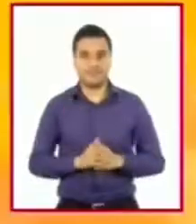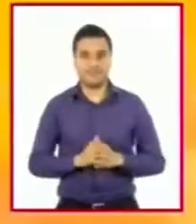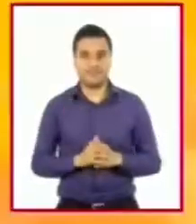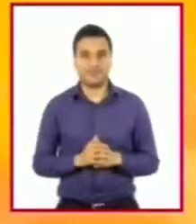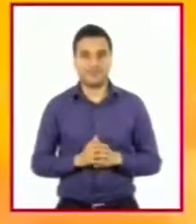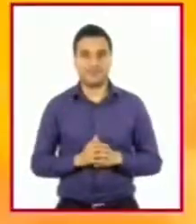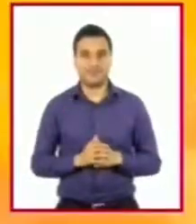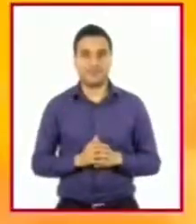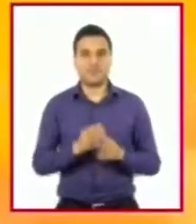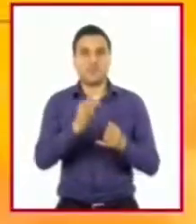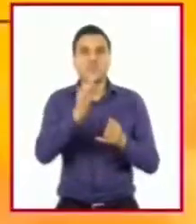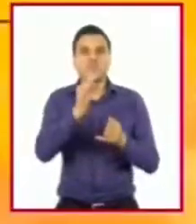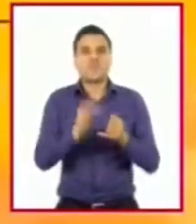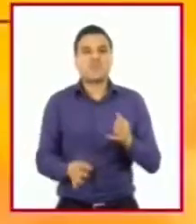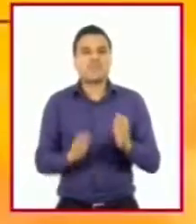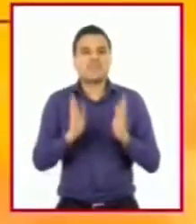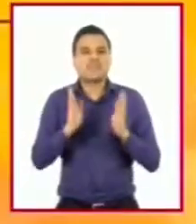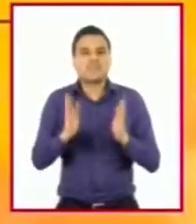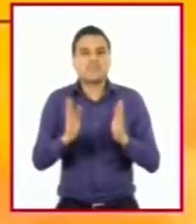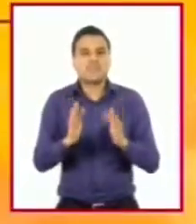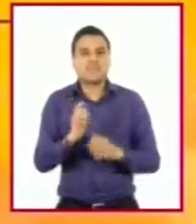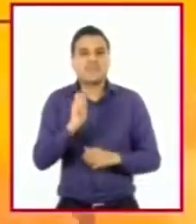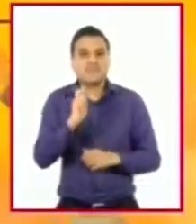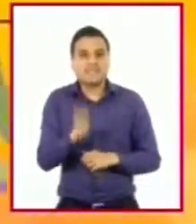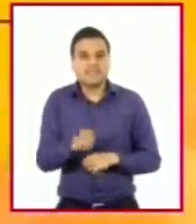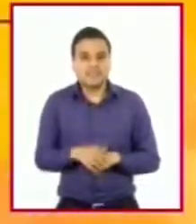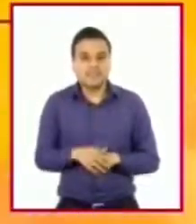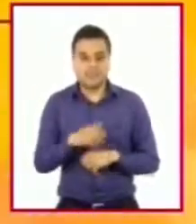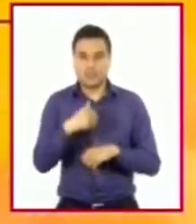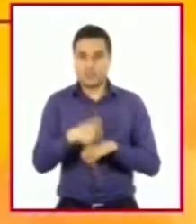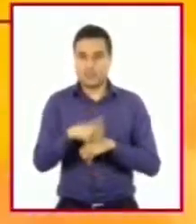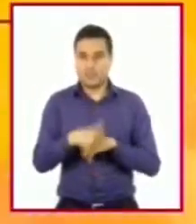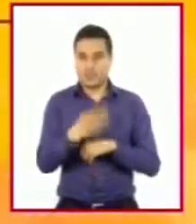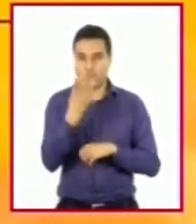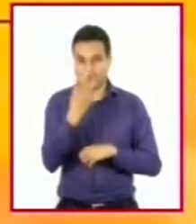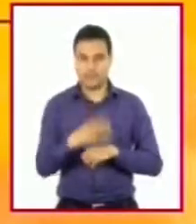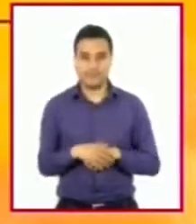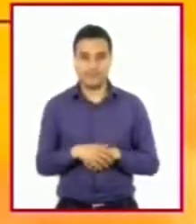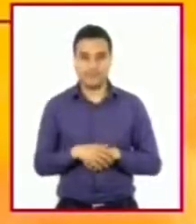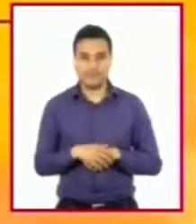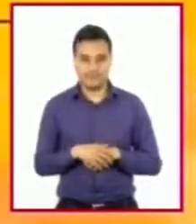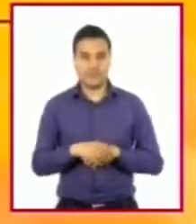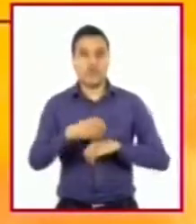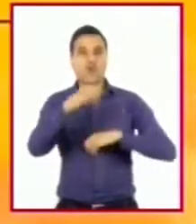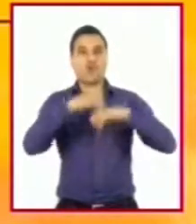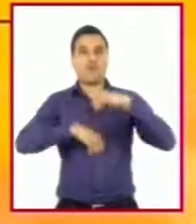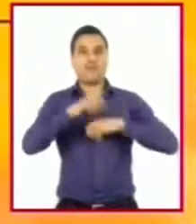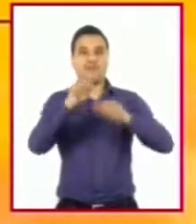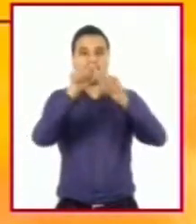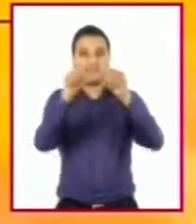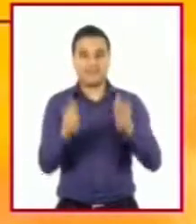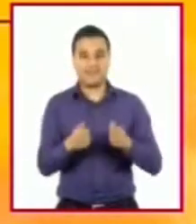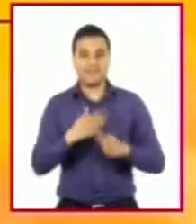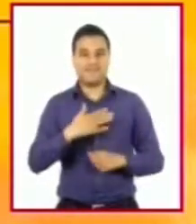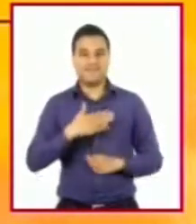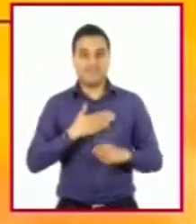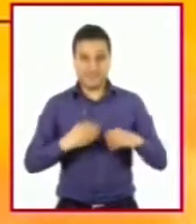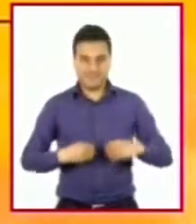Para finalizar el juego tenemos la etapa cuatro, la obra de arte de mi vida. Soy yo.